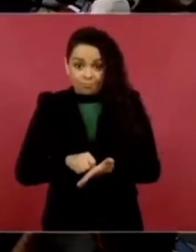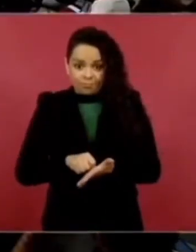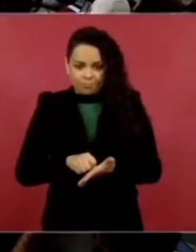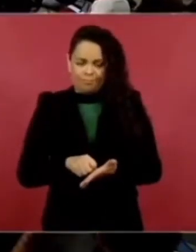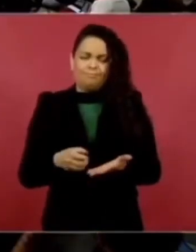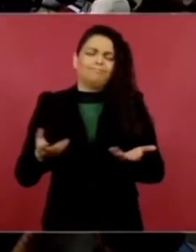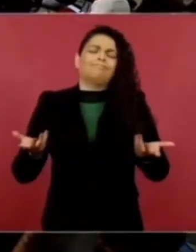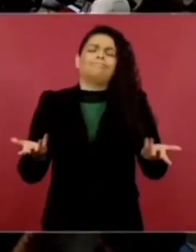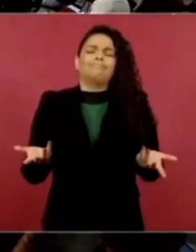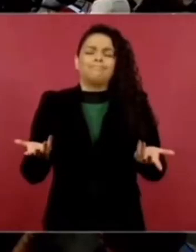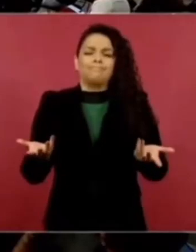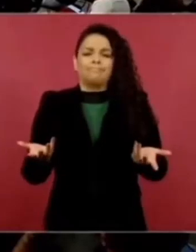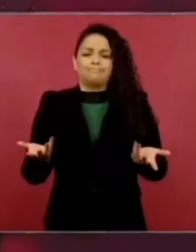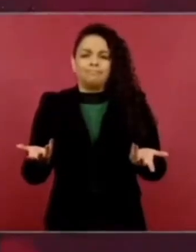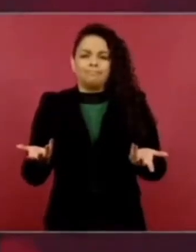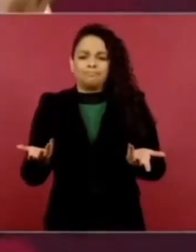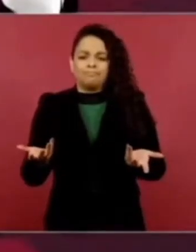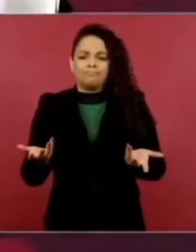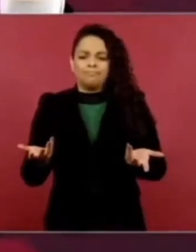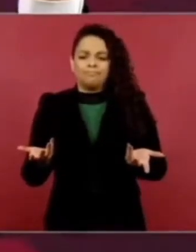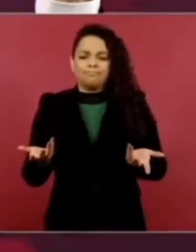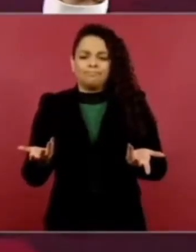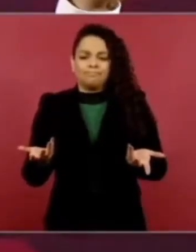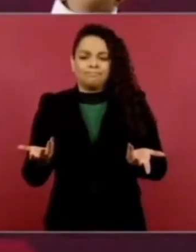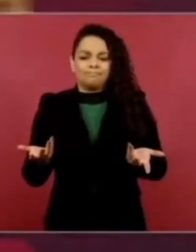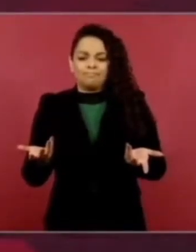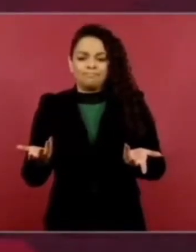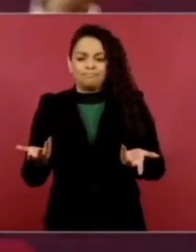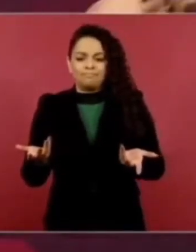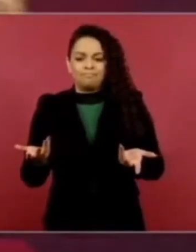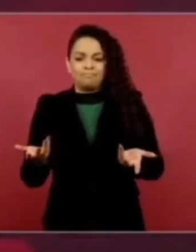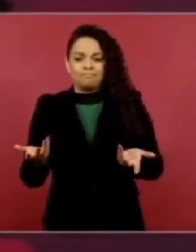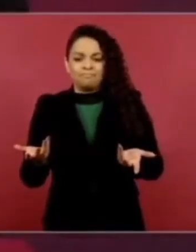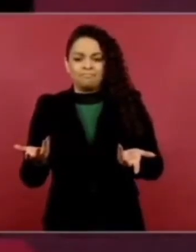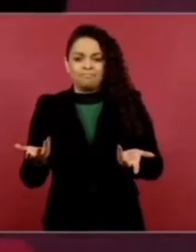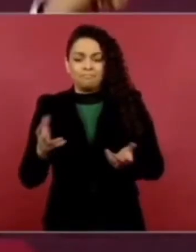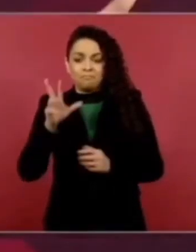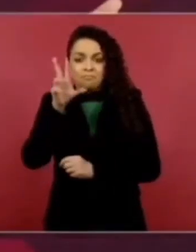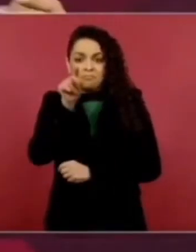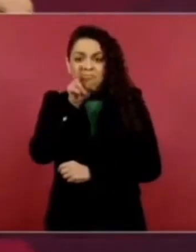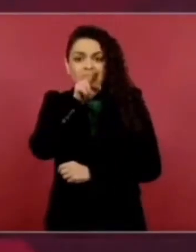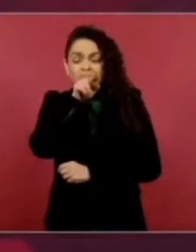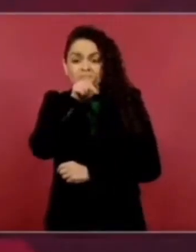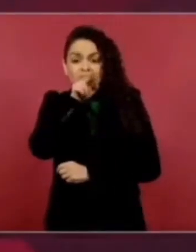que no se preocupe el licenciado Salinas porque nosotros no tenemos